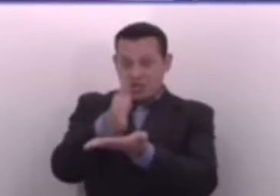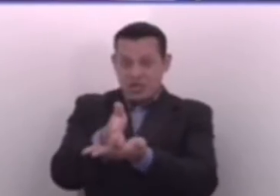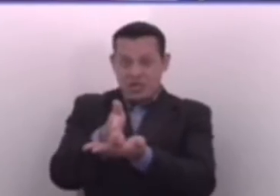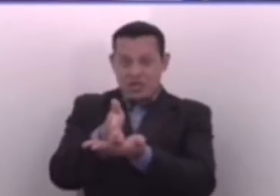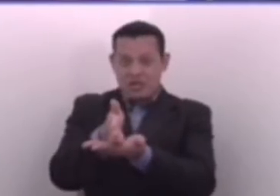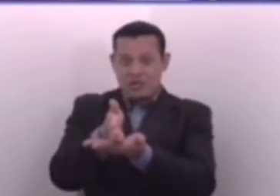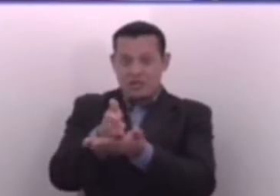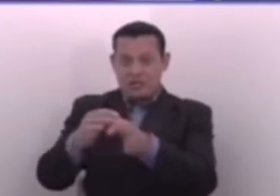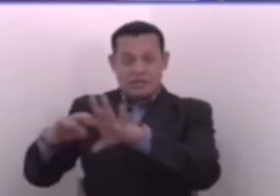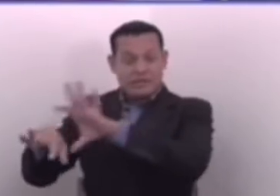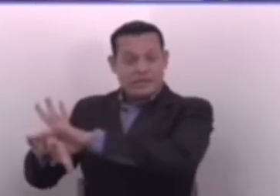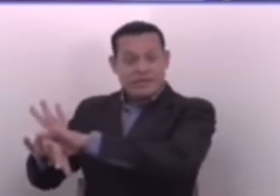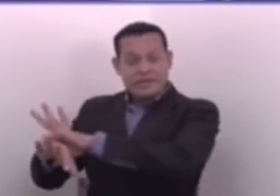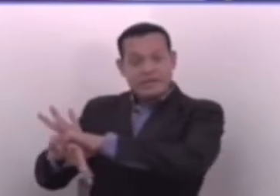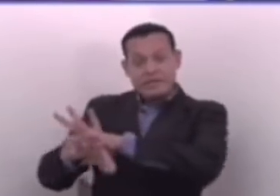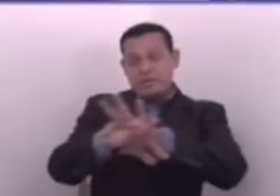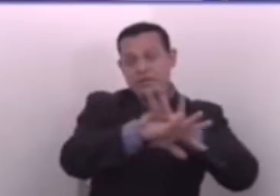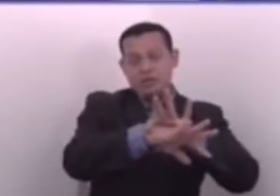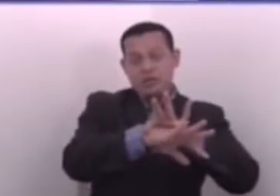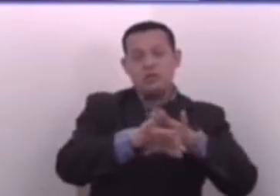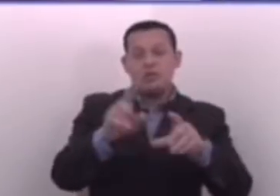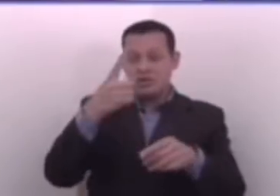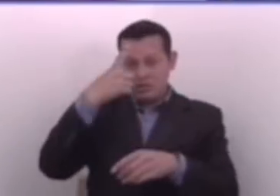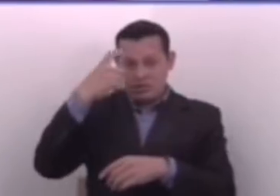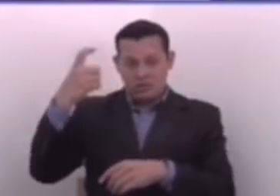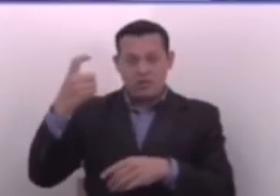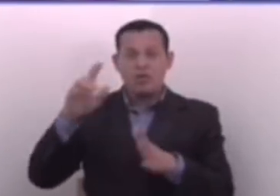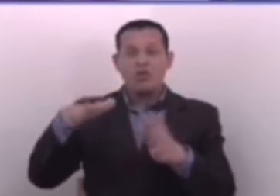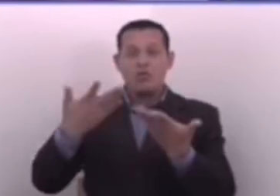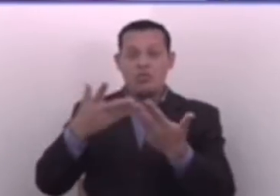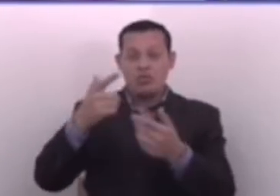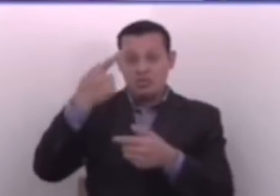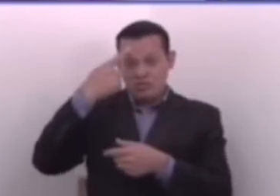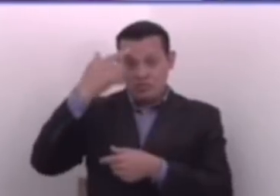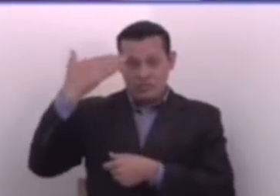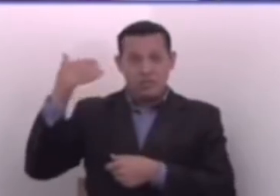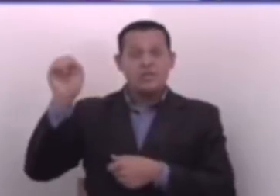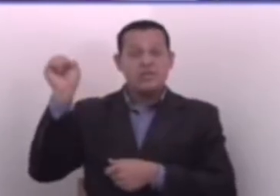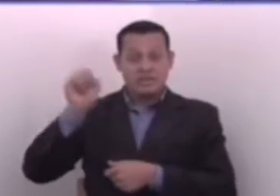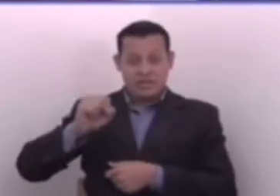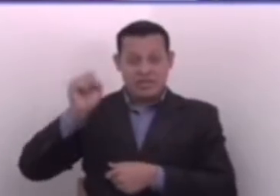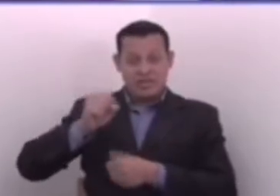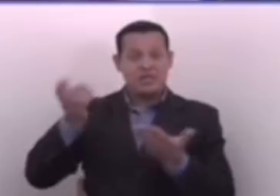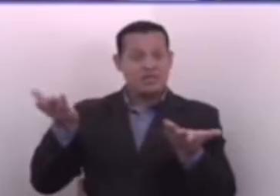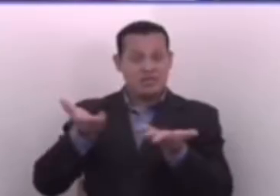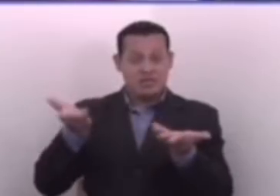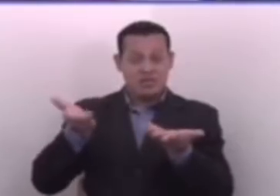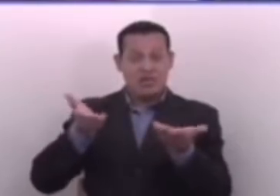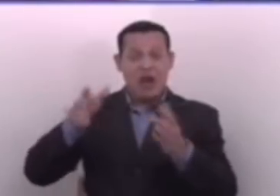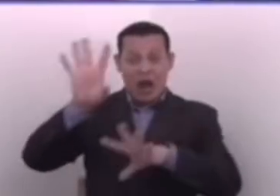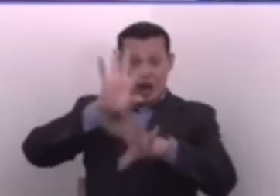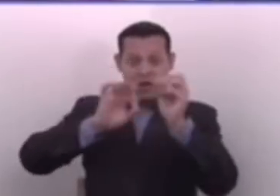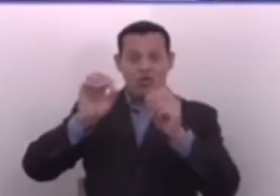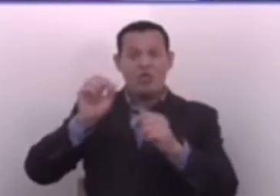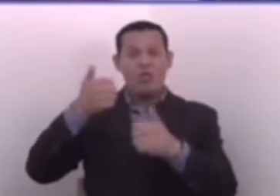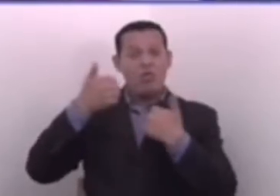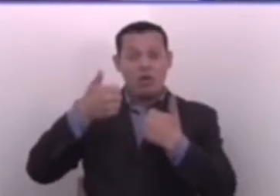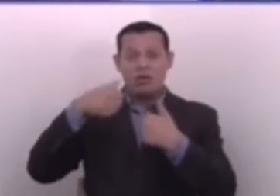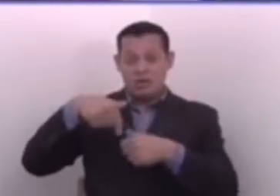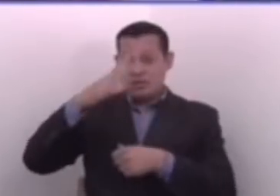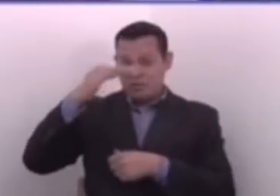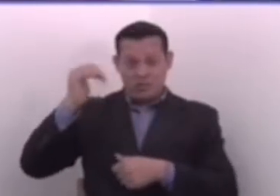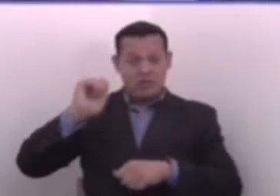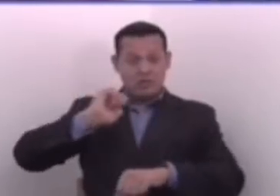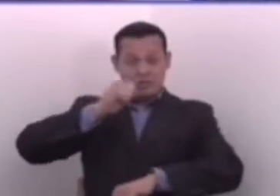a reclutarles, que nos recuerden como los políticos que sí hicieron algo por este país y que brindaron un